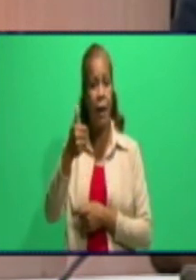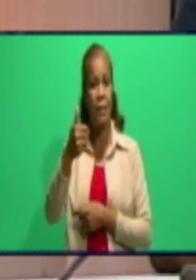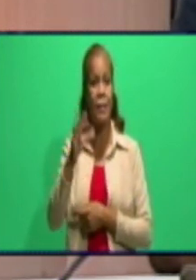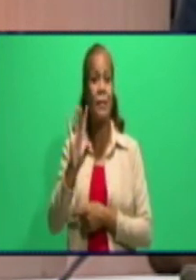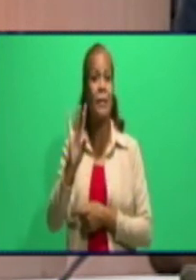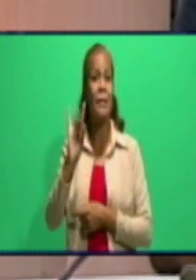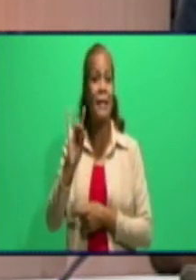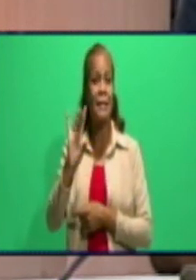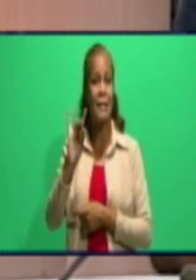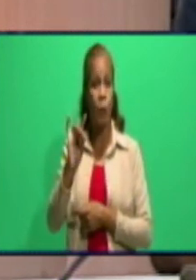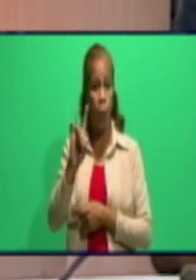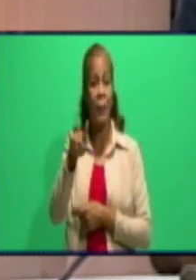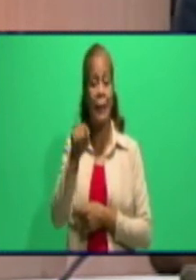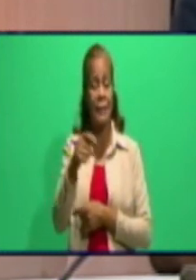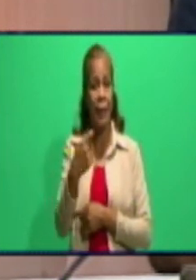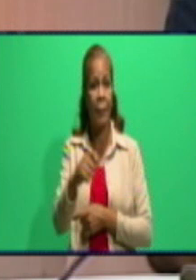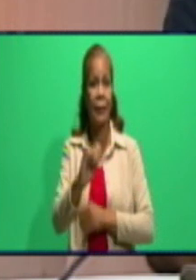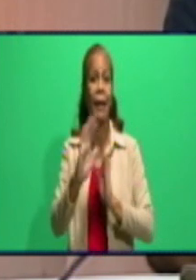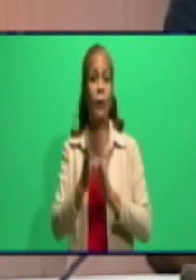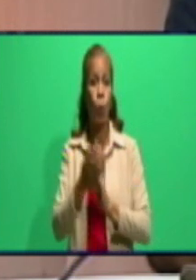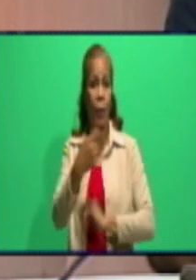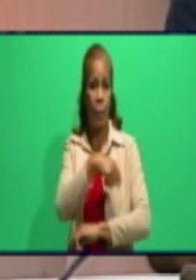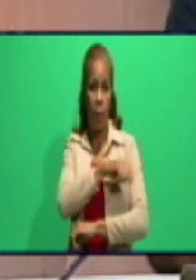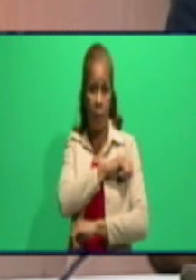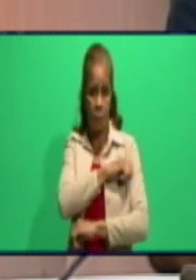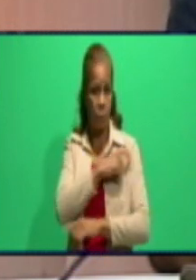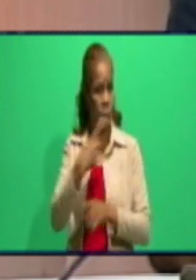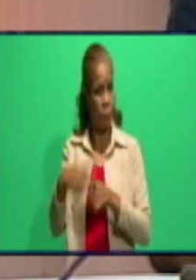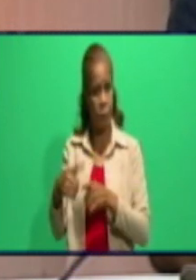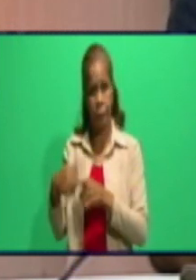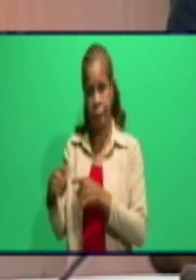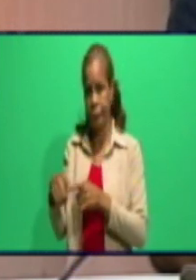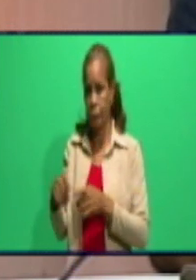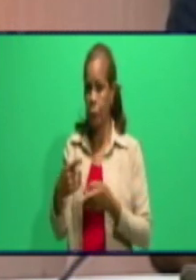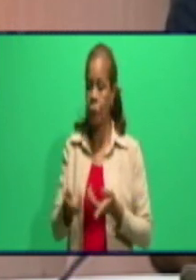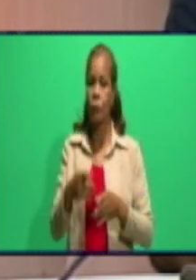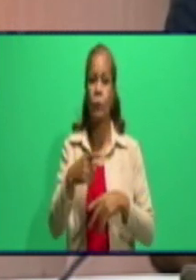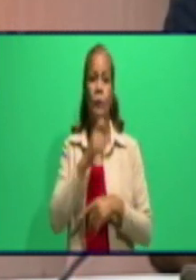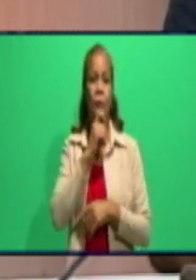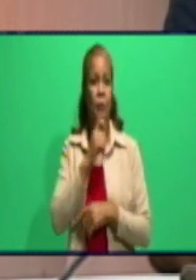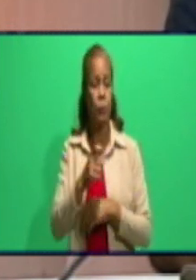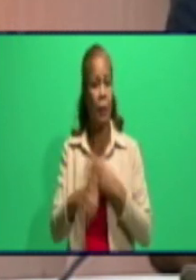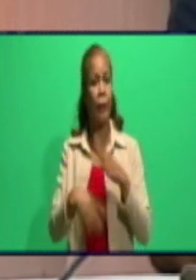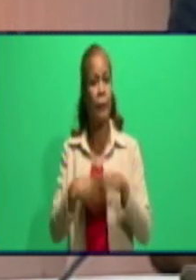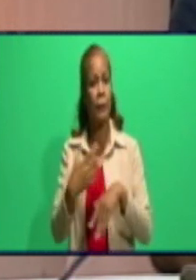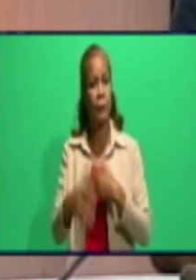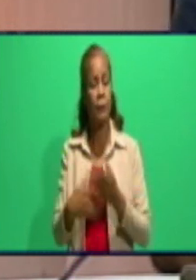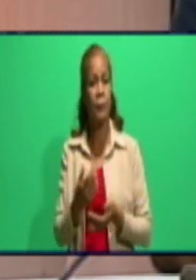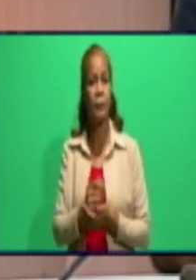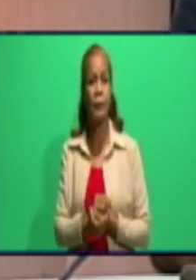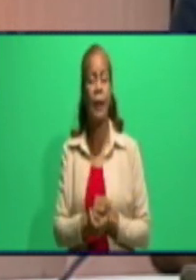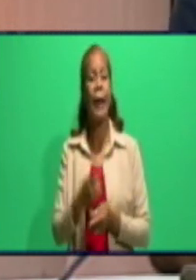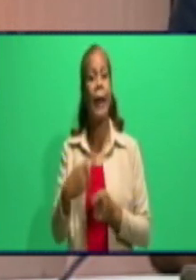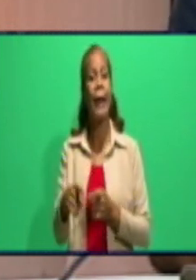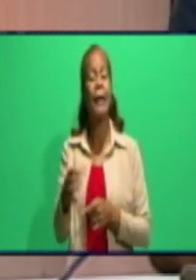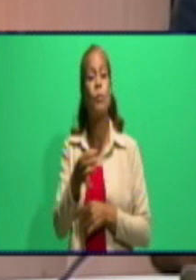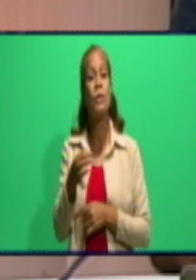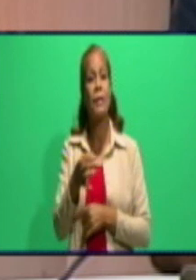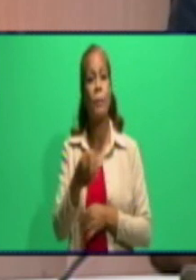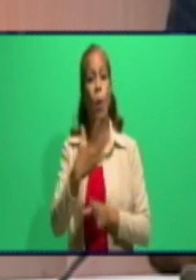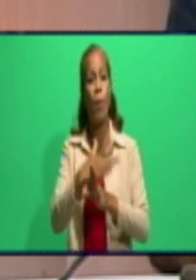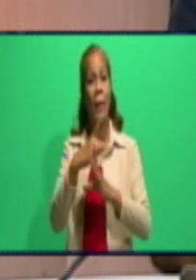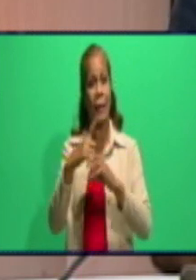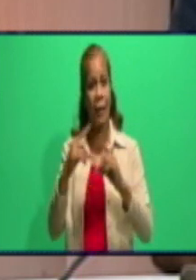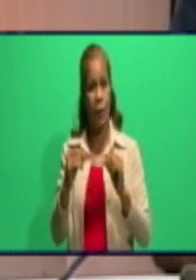se vendía allí a la población, etcétera, etcétera, es una cantidad importante. En el caso de Media Luna, yo